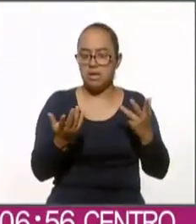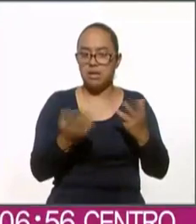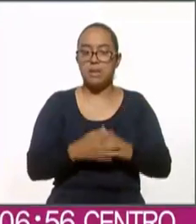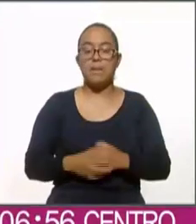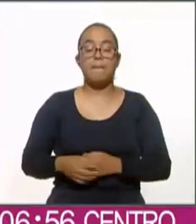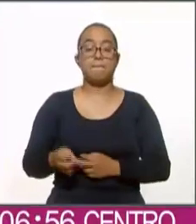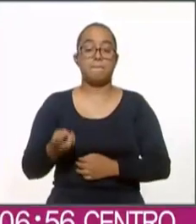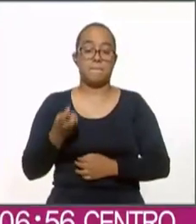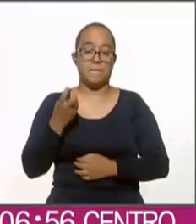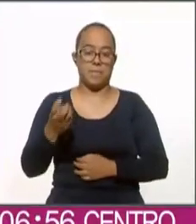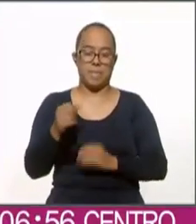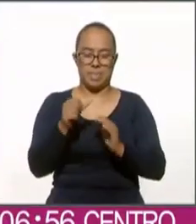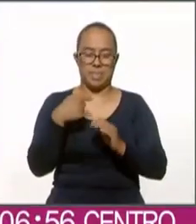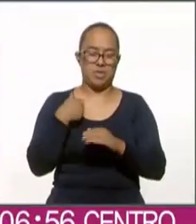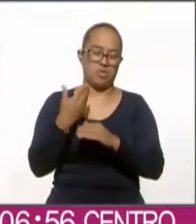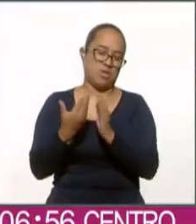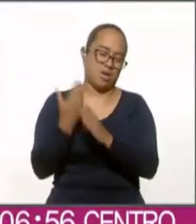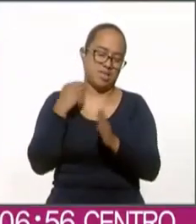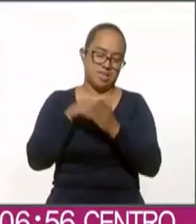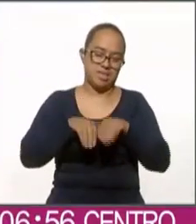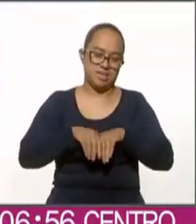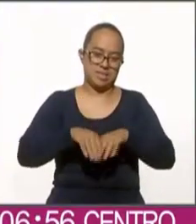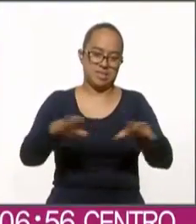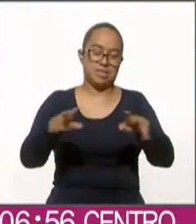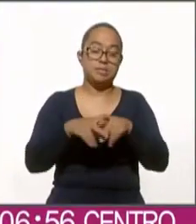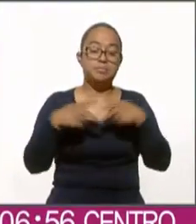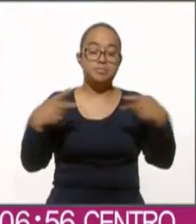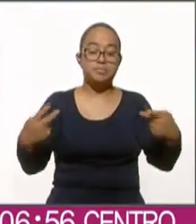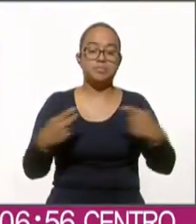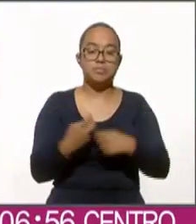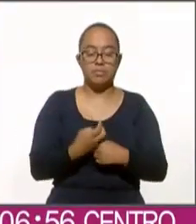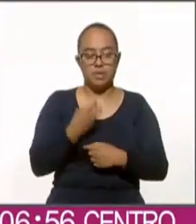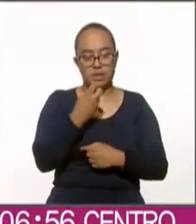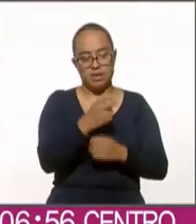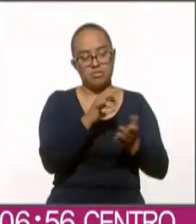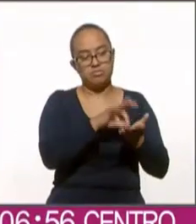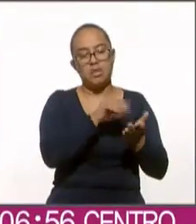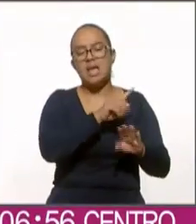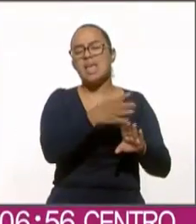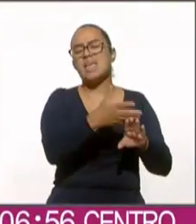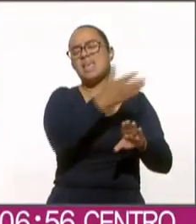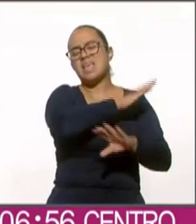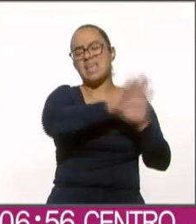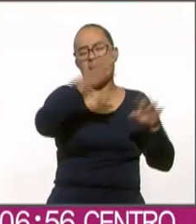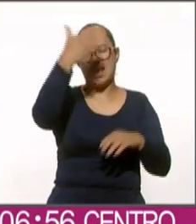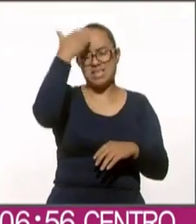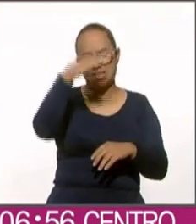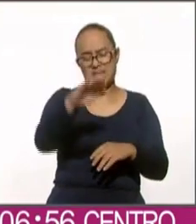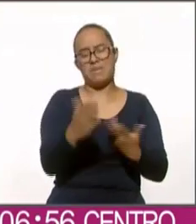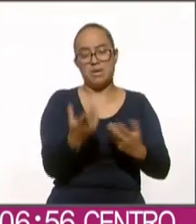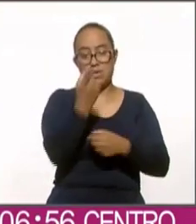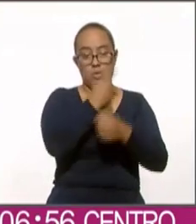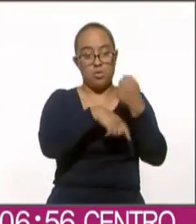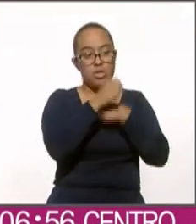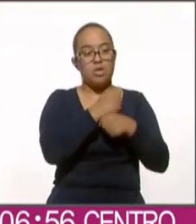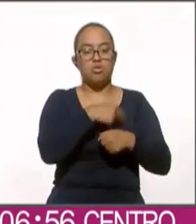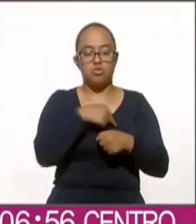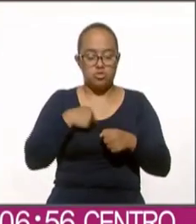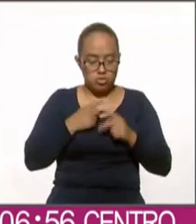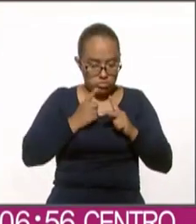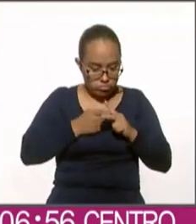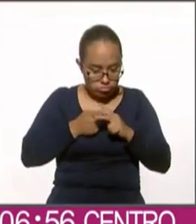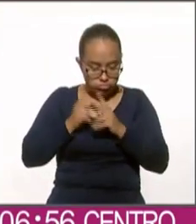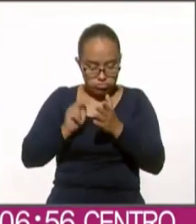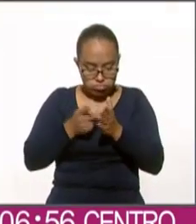dice el artículo que señalas fue la crónica de un resultado anunciado si hace un año venimos midiendo